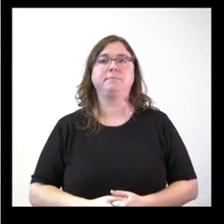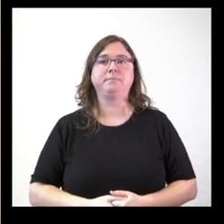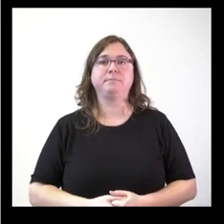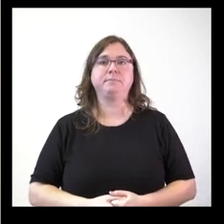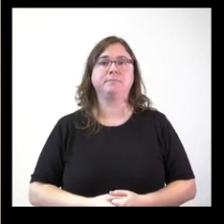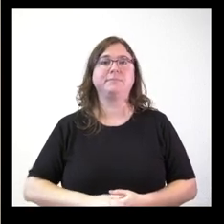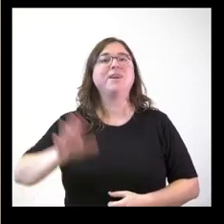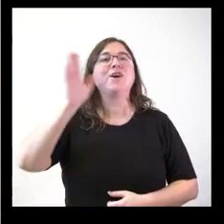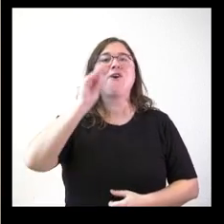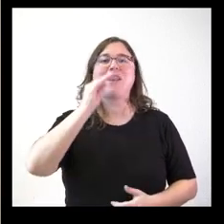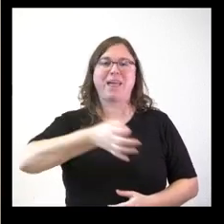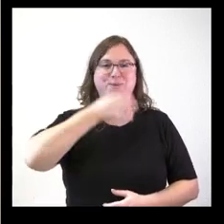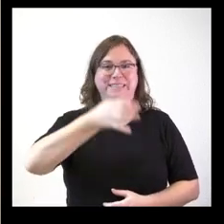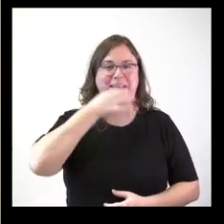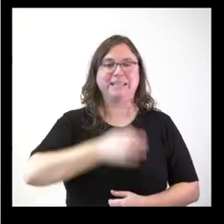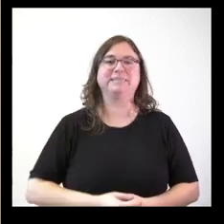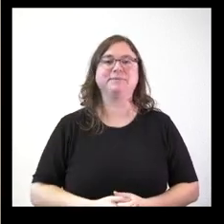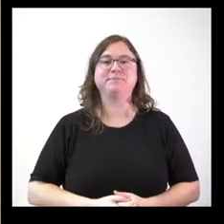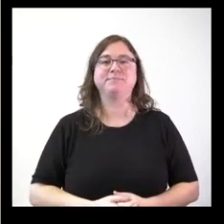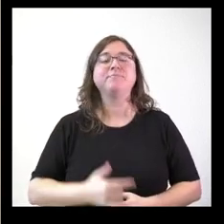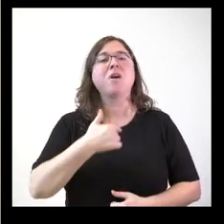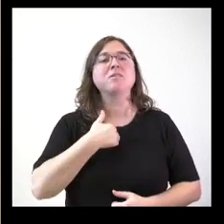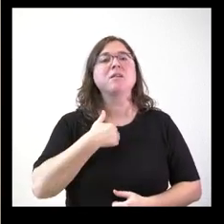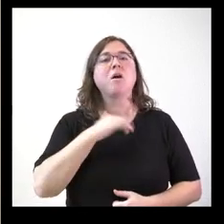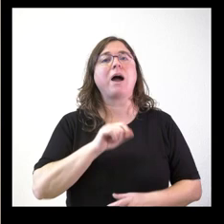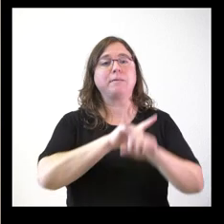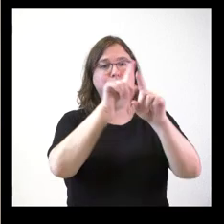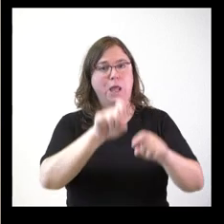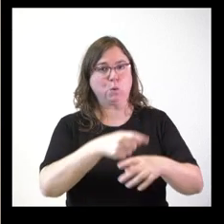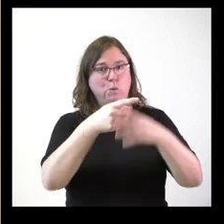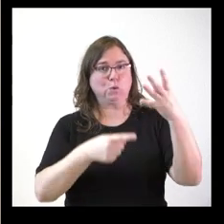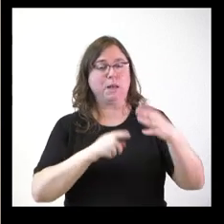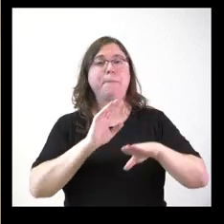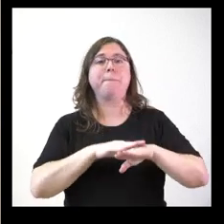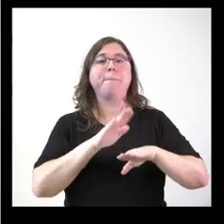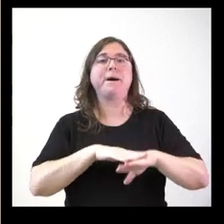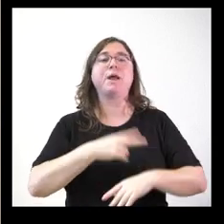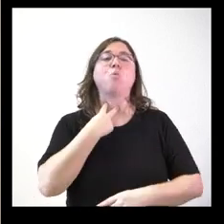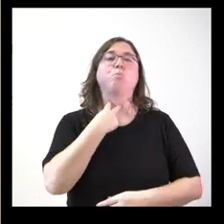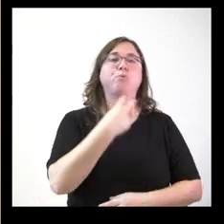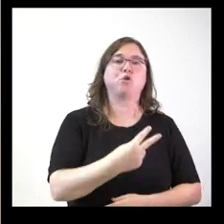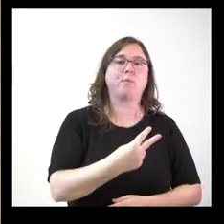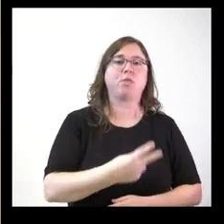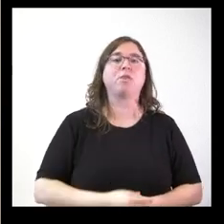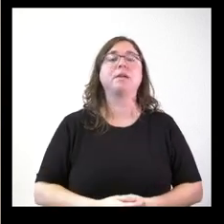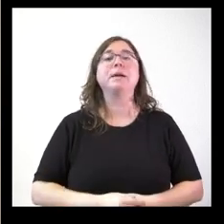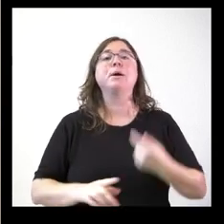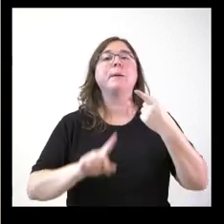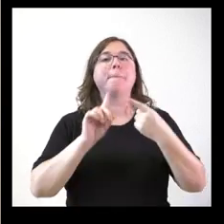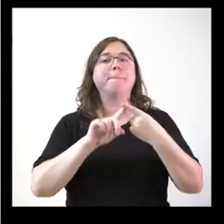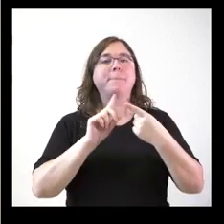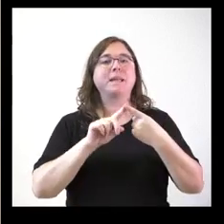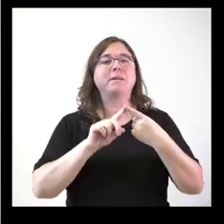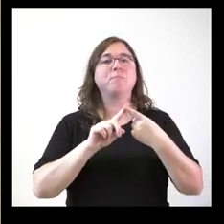Hola, muy buenas tardes. Yo tenía una serie de preguntas para el portavoz. La primera es